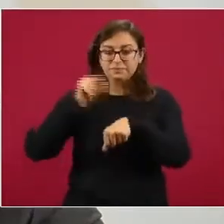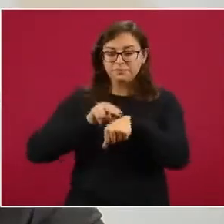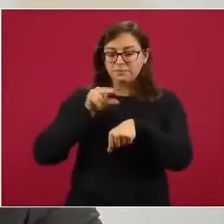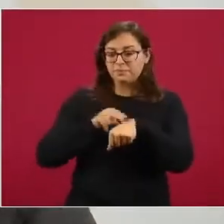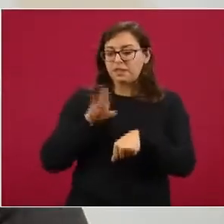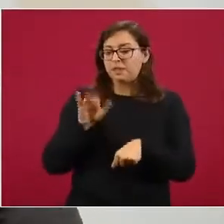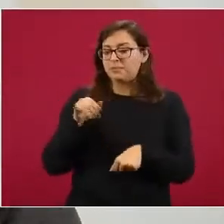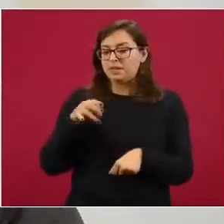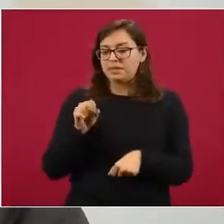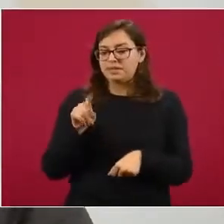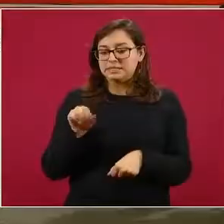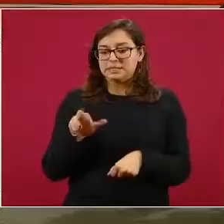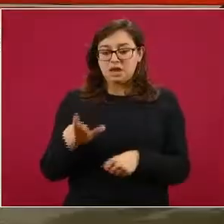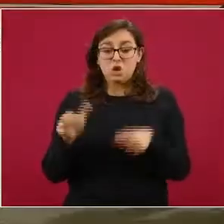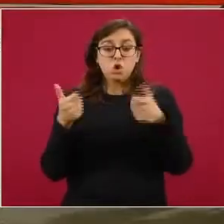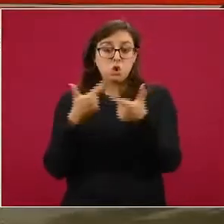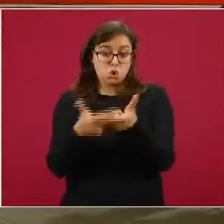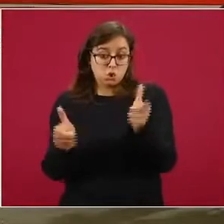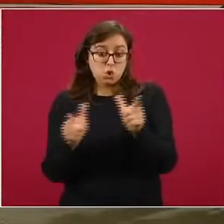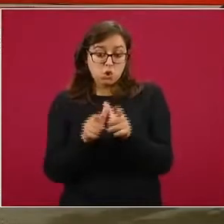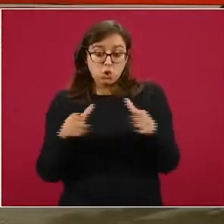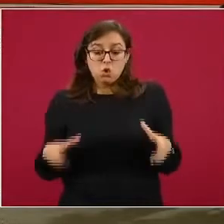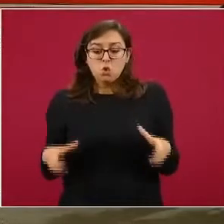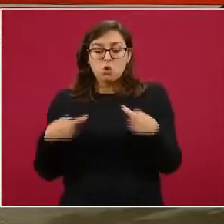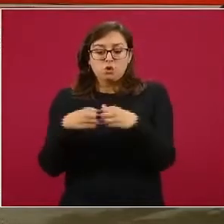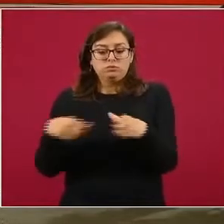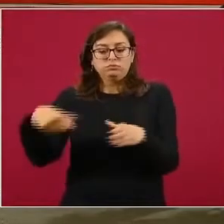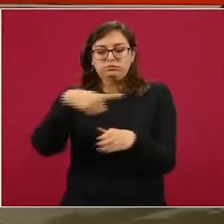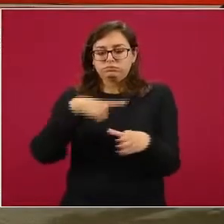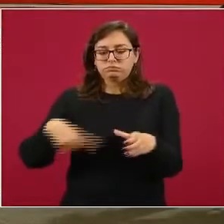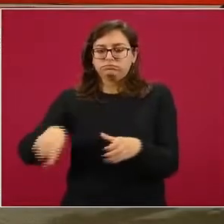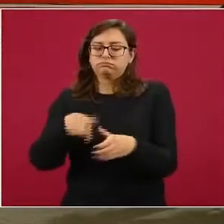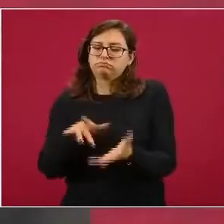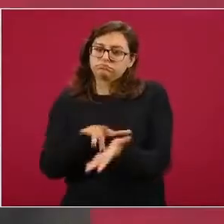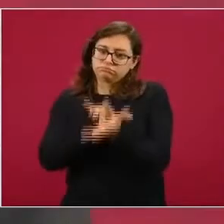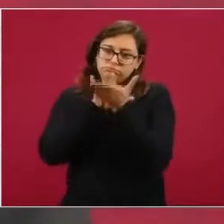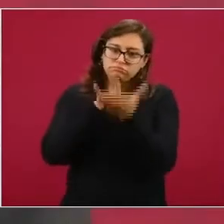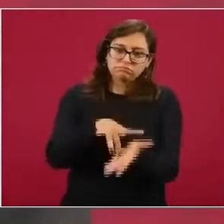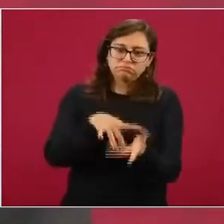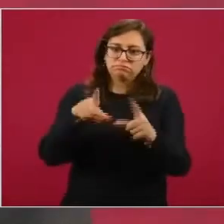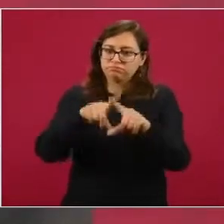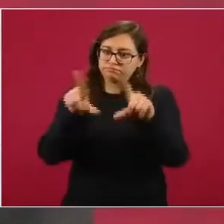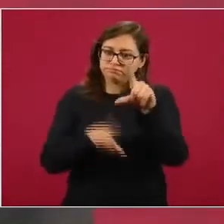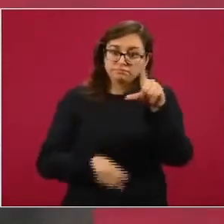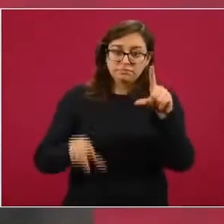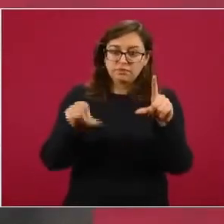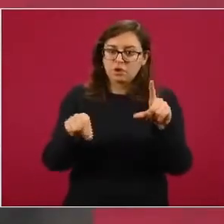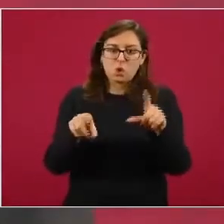un pool de médicos comprometidos con la causa nacional. Así funciona, no es una bolsa de trabajo.